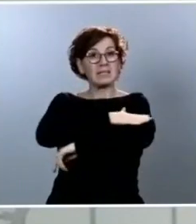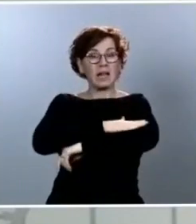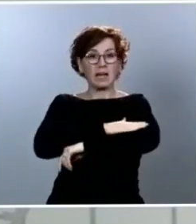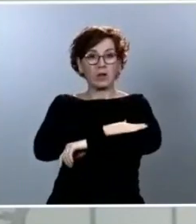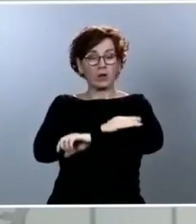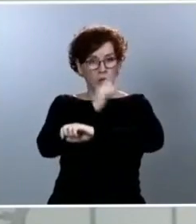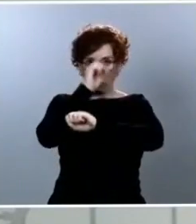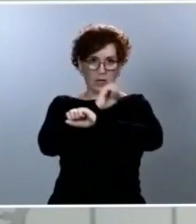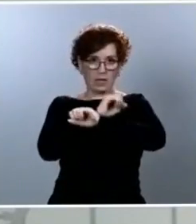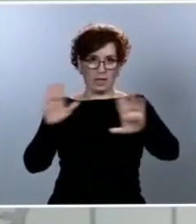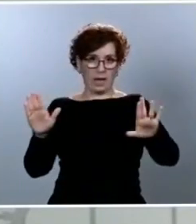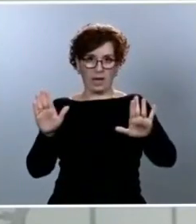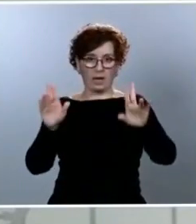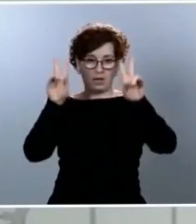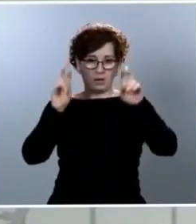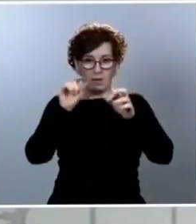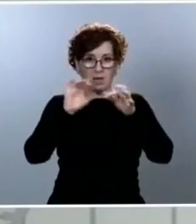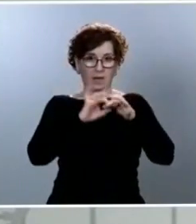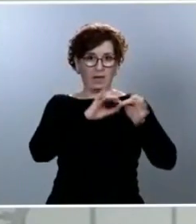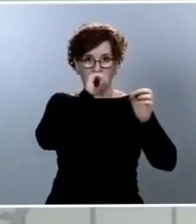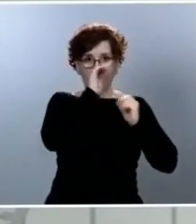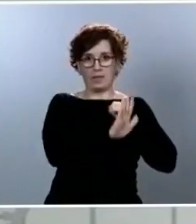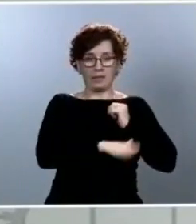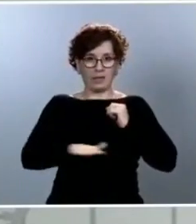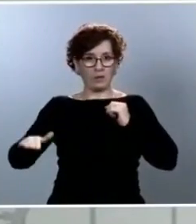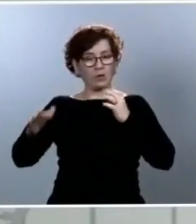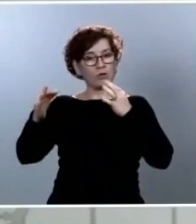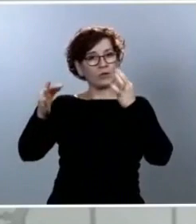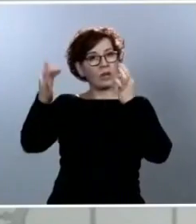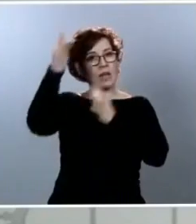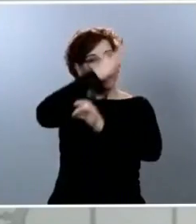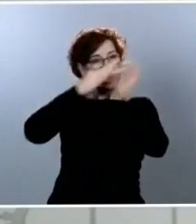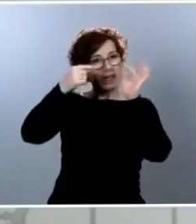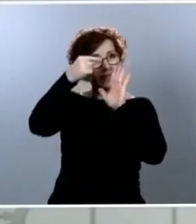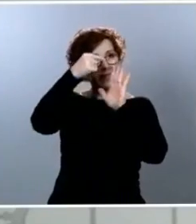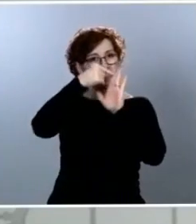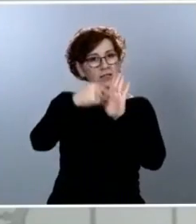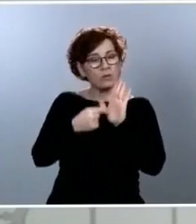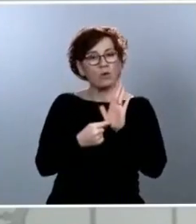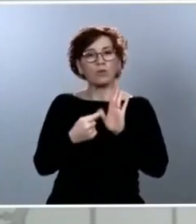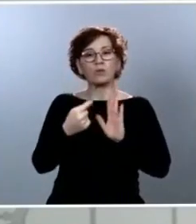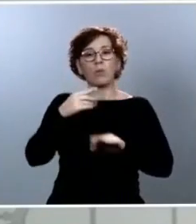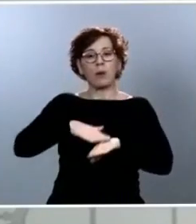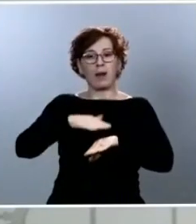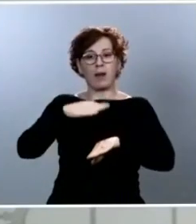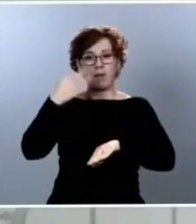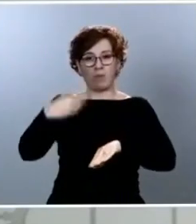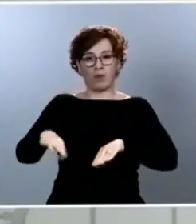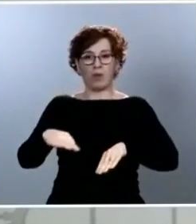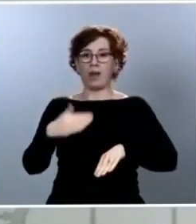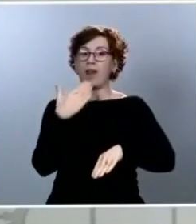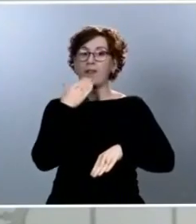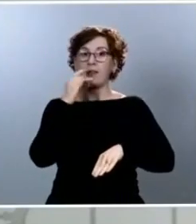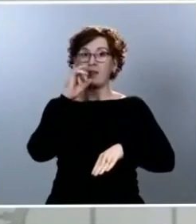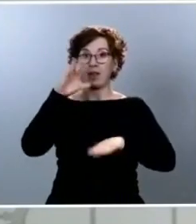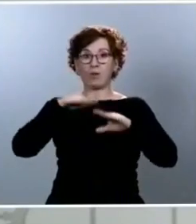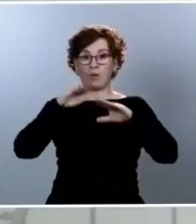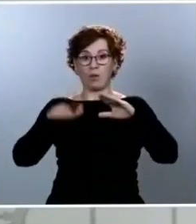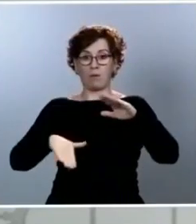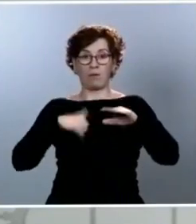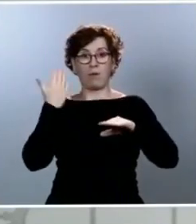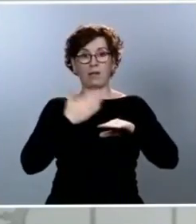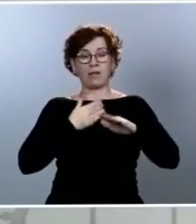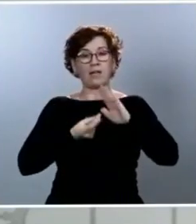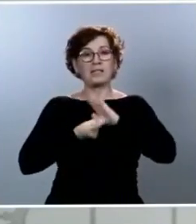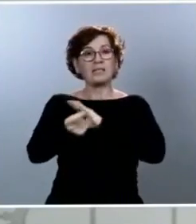de Sanidad en relación a los requisitos y las exigencias para la salida de los menores de 14 años a partir del día de mañana. Y la lógica es bien